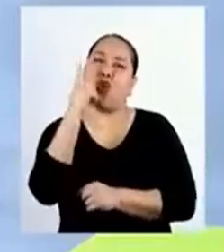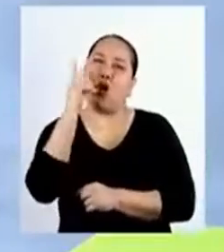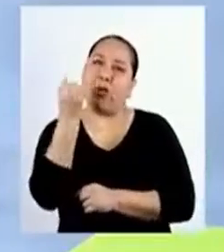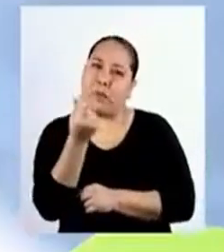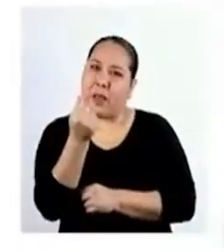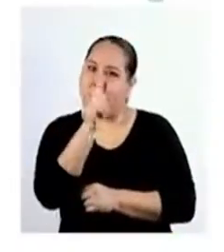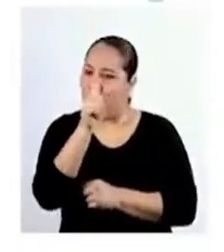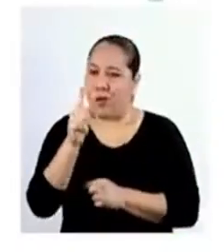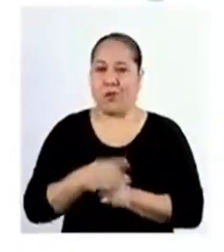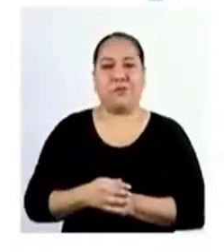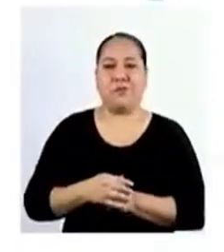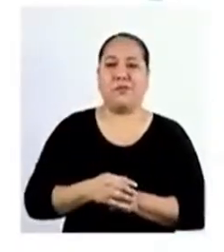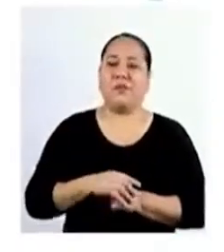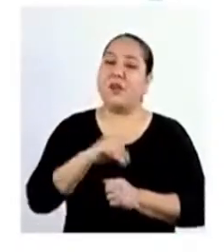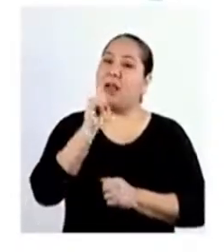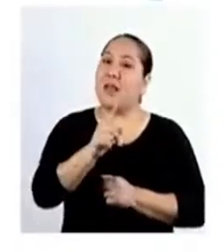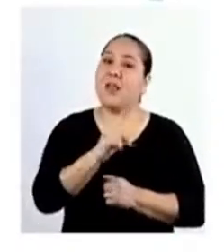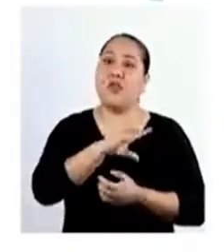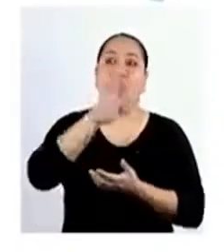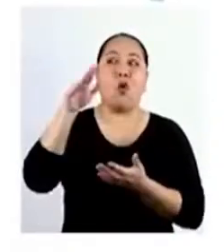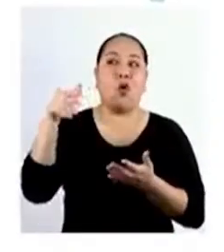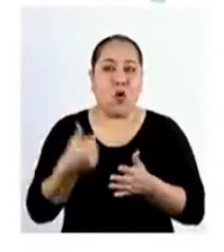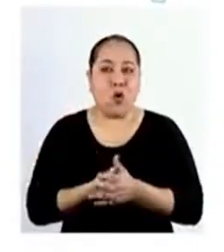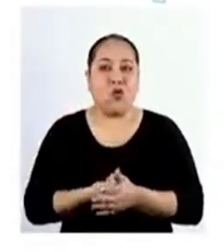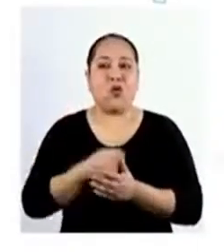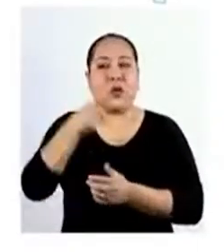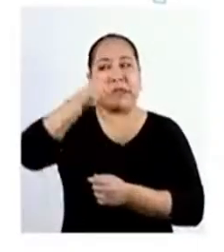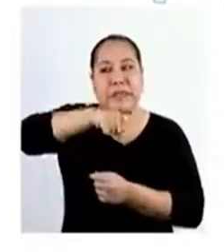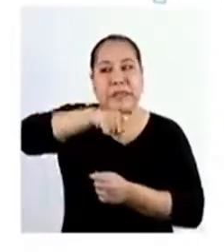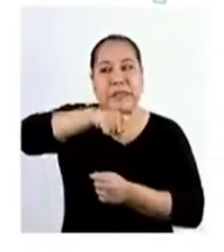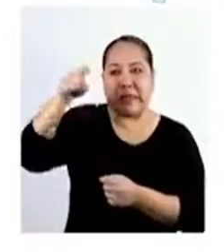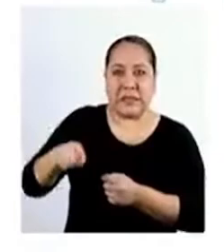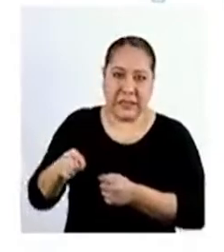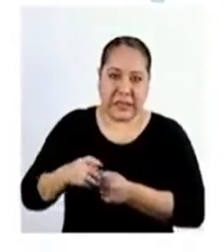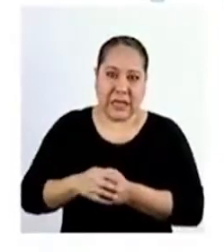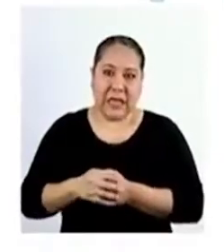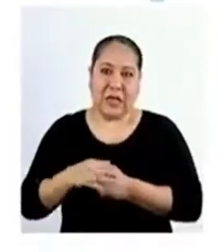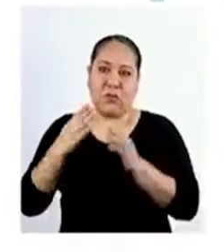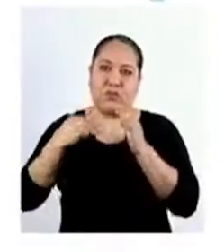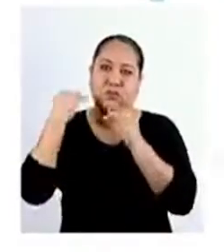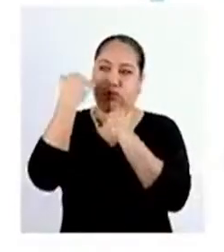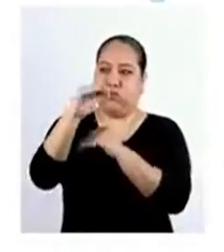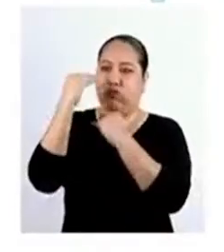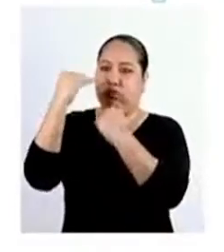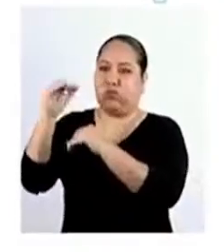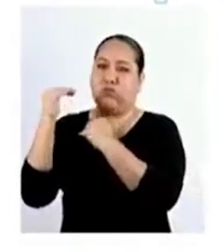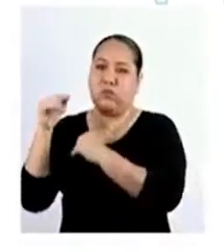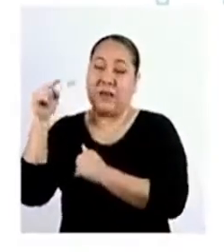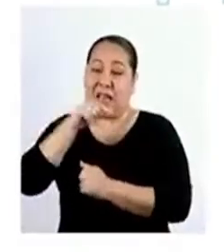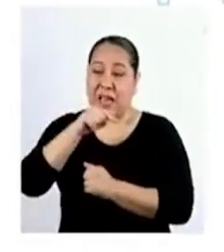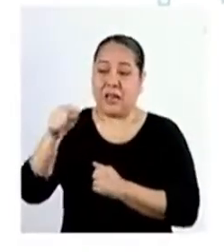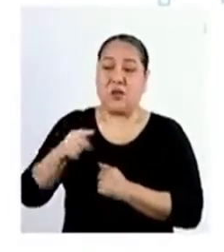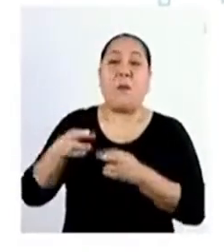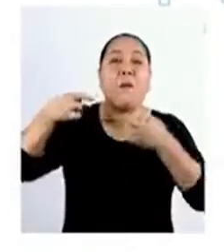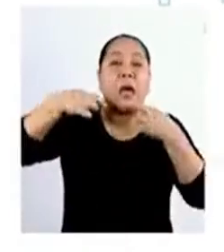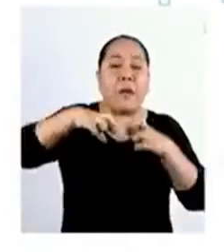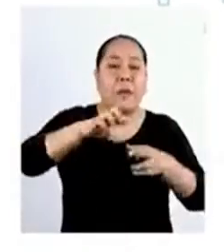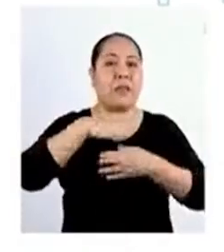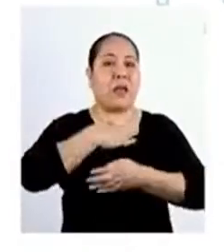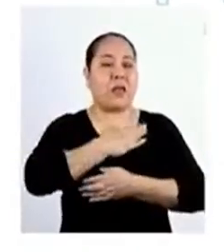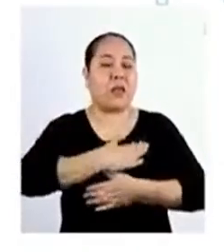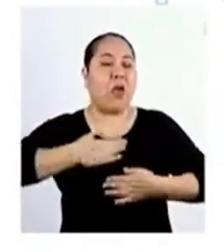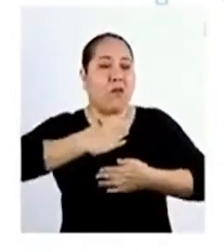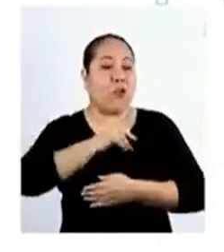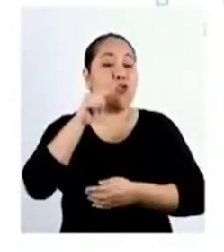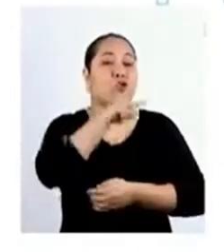no? No, sino de todo elemento existente en cantidades limitadas, que permite la satisfacción de